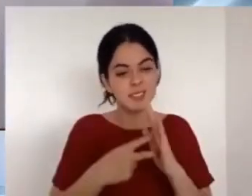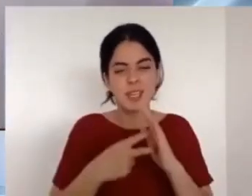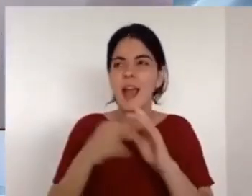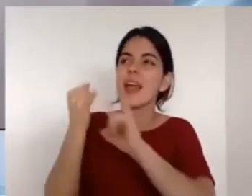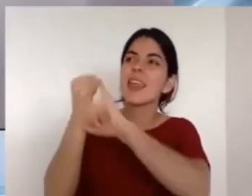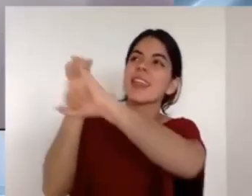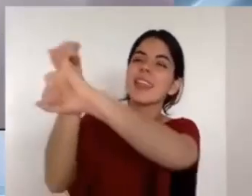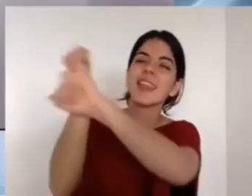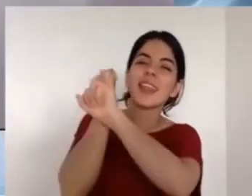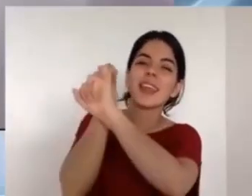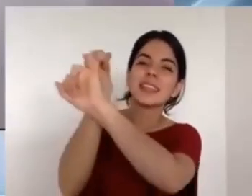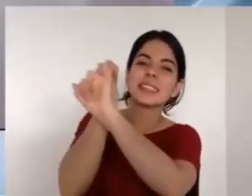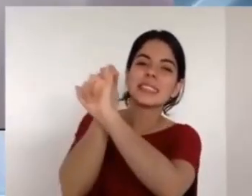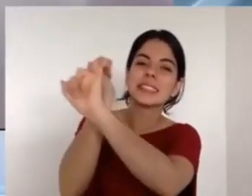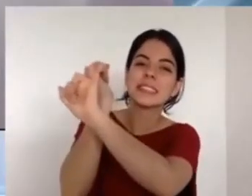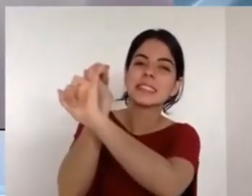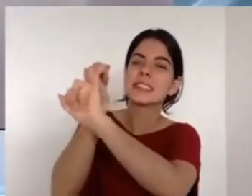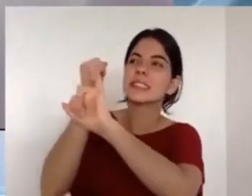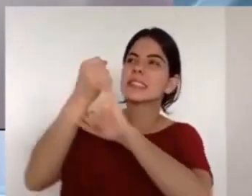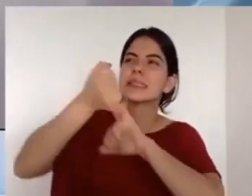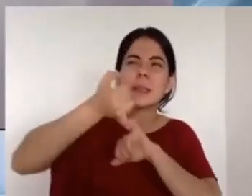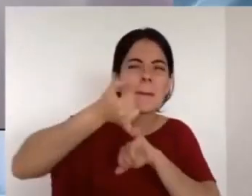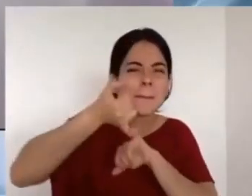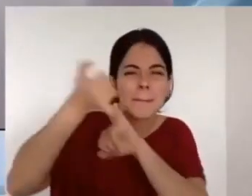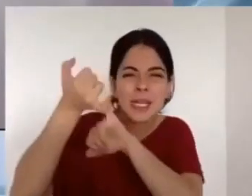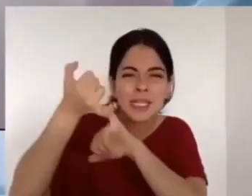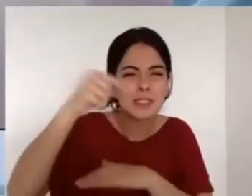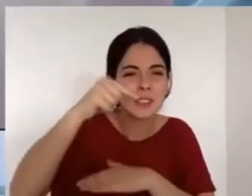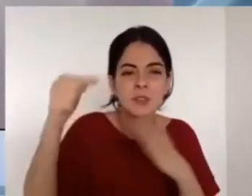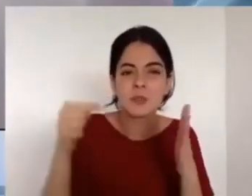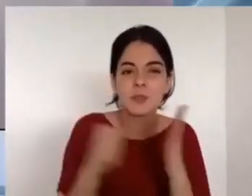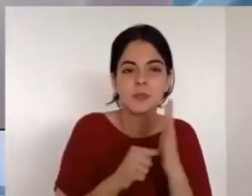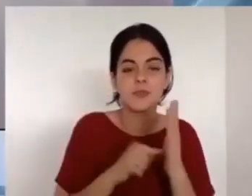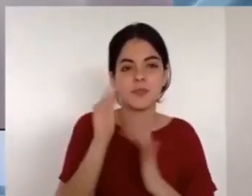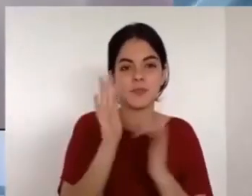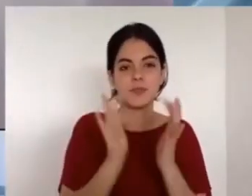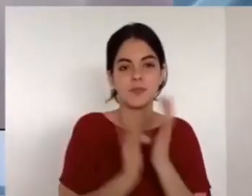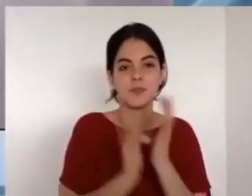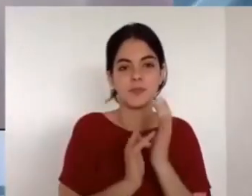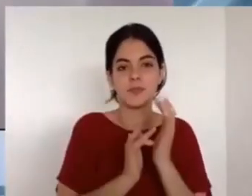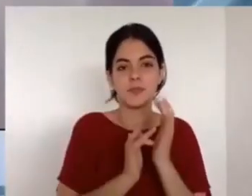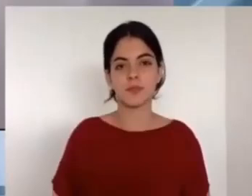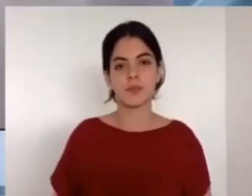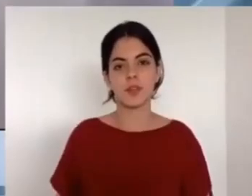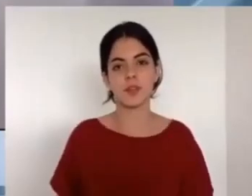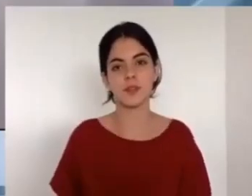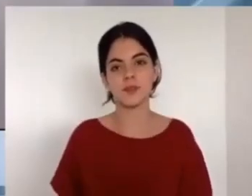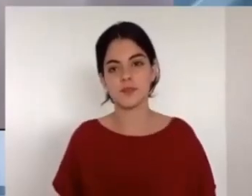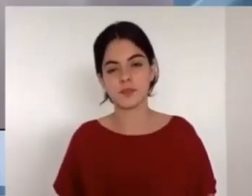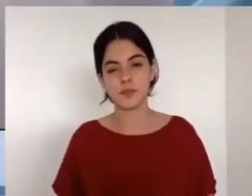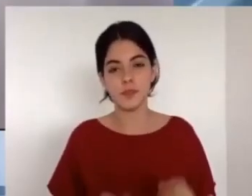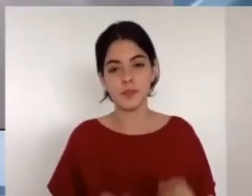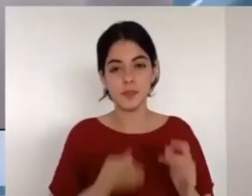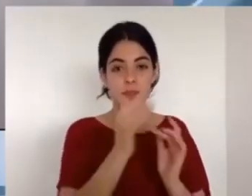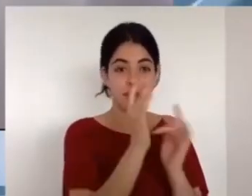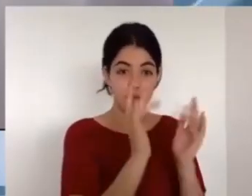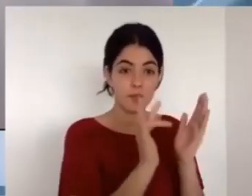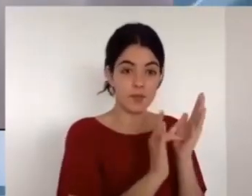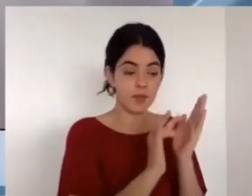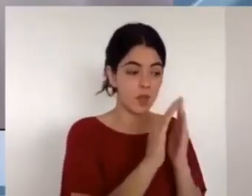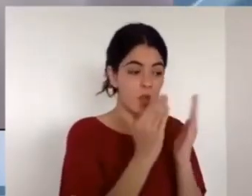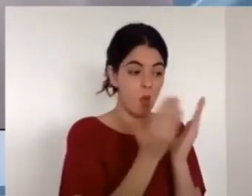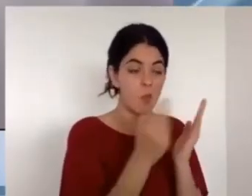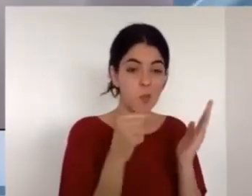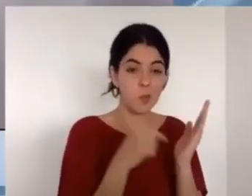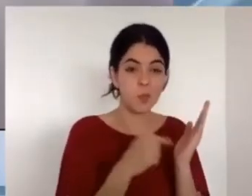oración modelo, lo que se resalta es el Señorío de Cristo. Usted